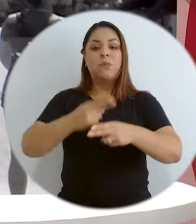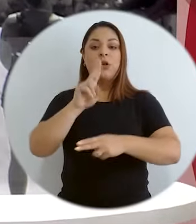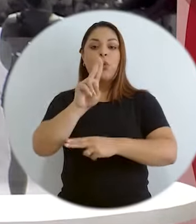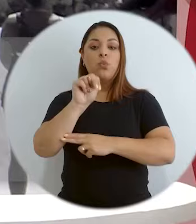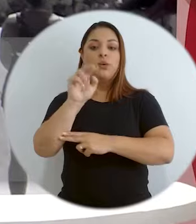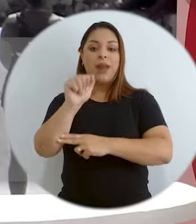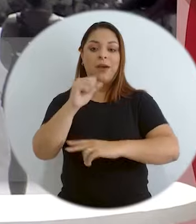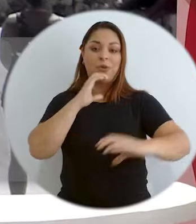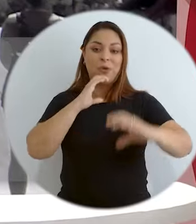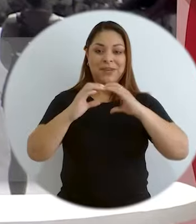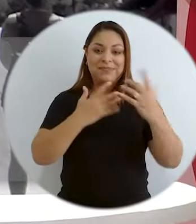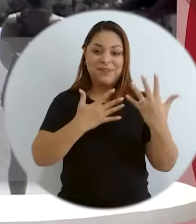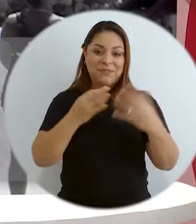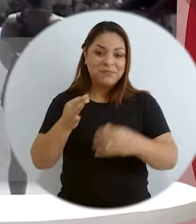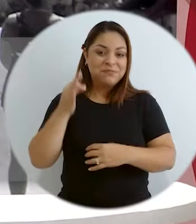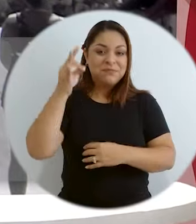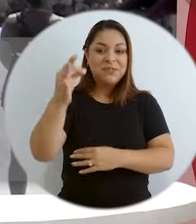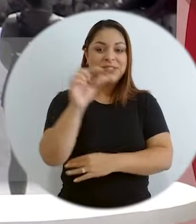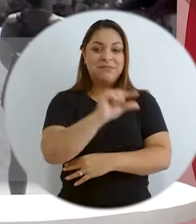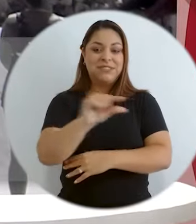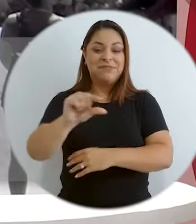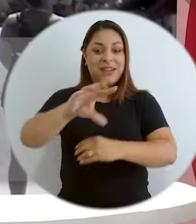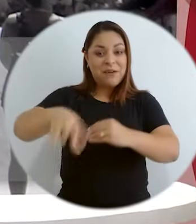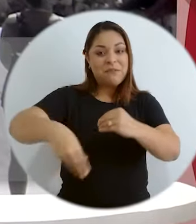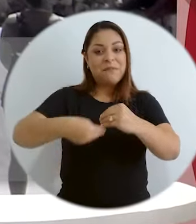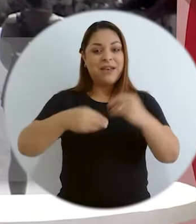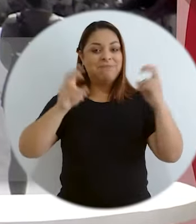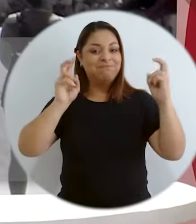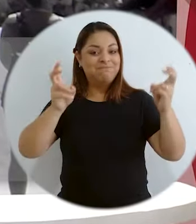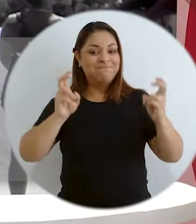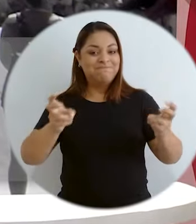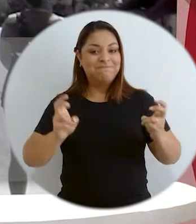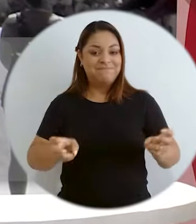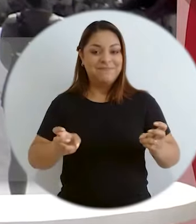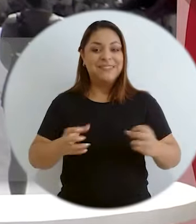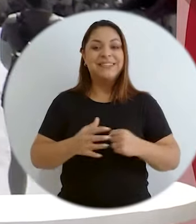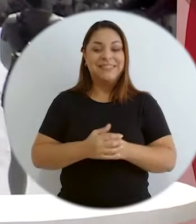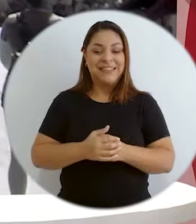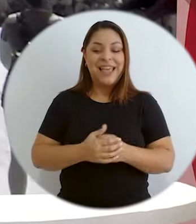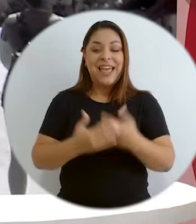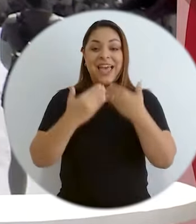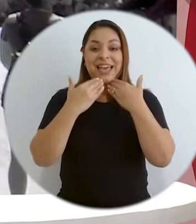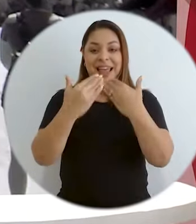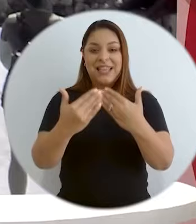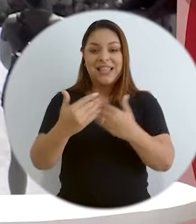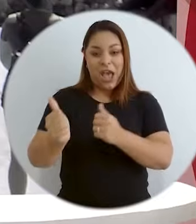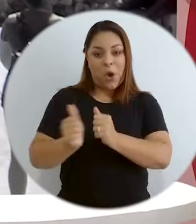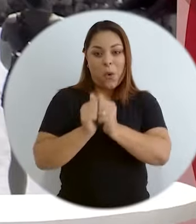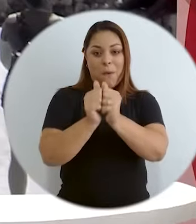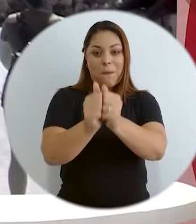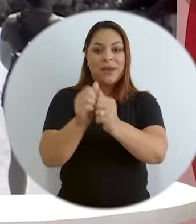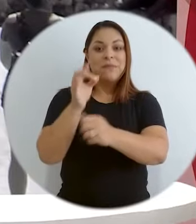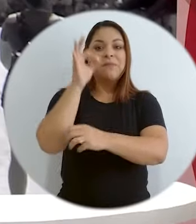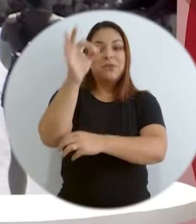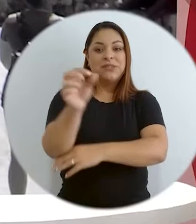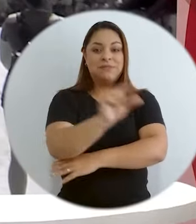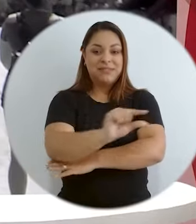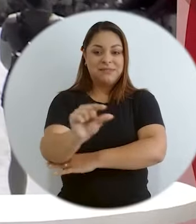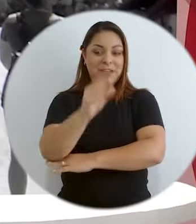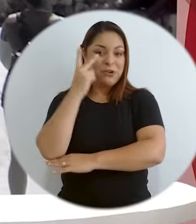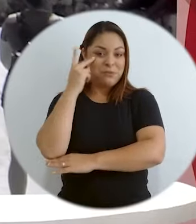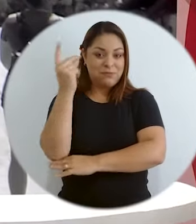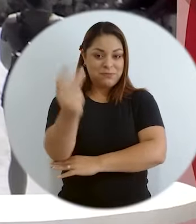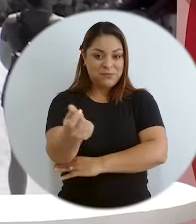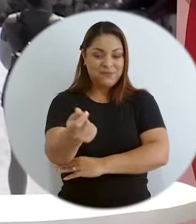perfiles en redes sociales bajo el nombre de Una Comunica Le esperamos la próxima semana con más quédese con una mirada y